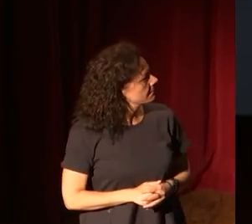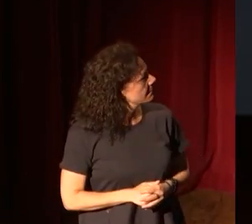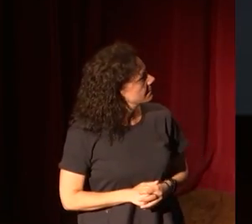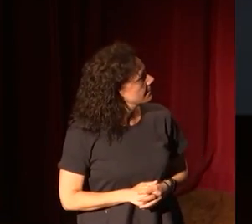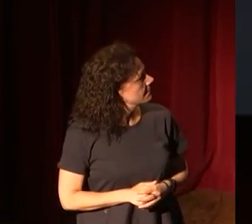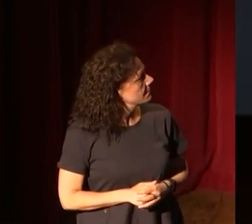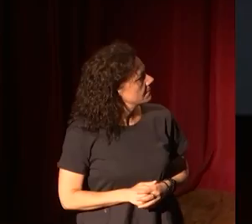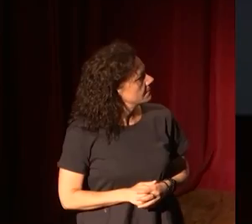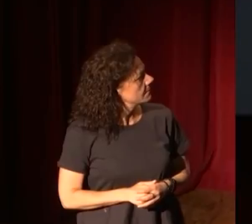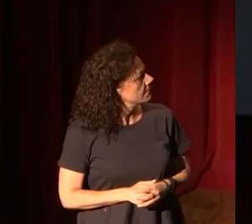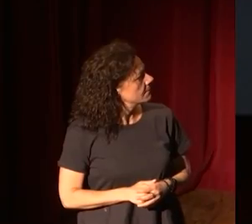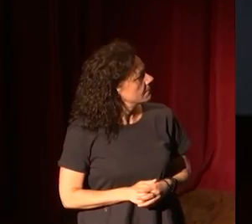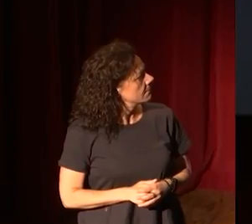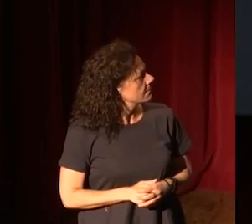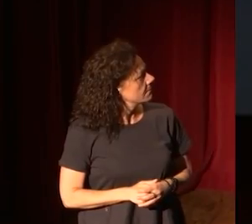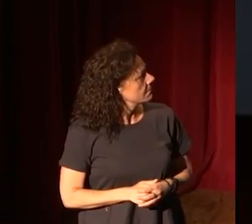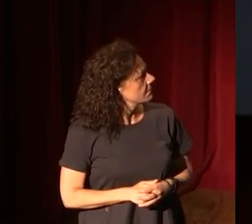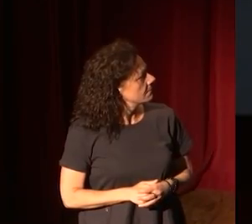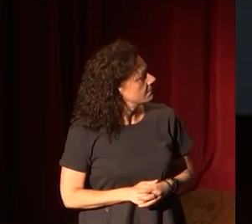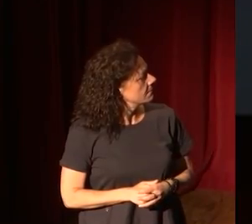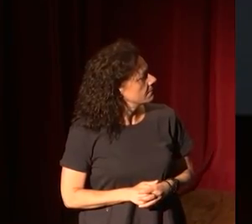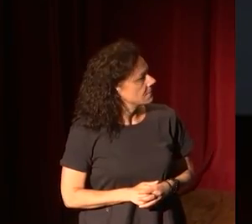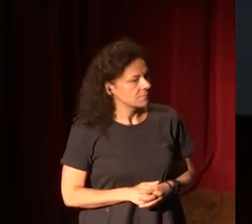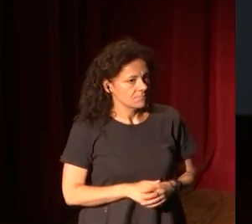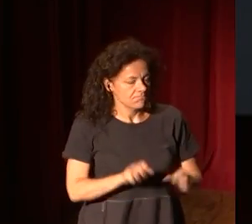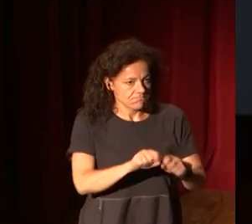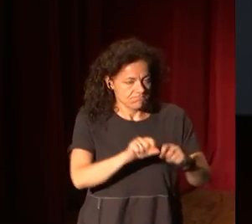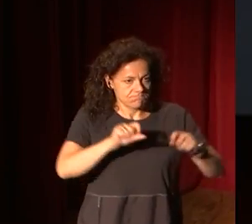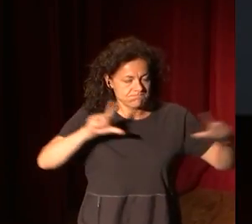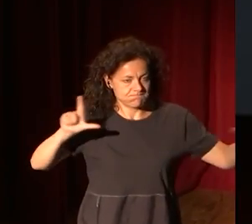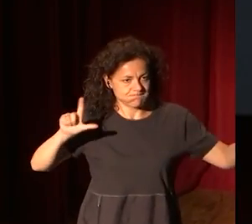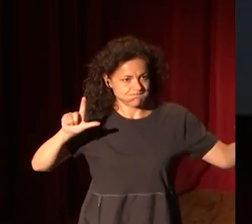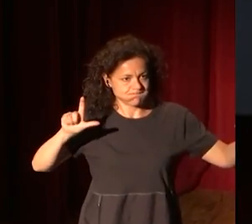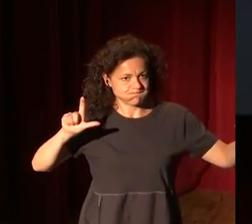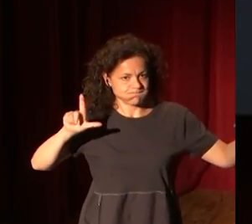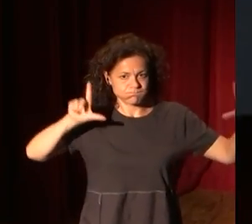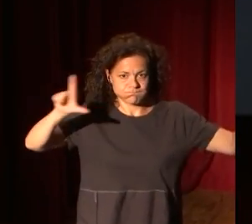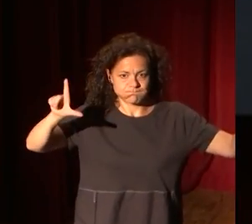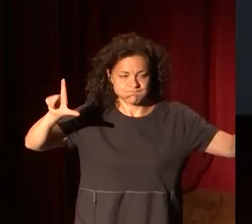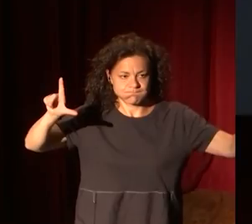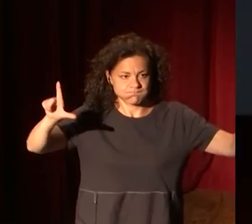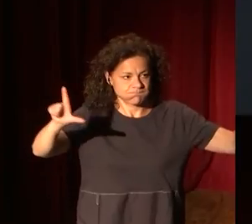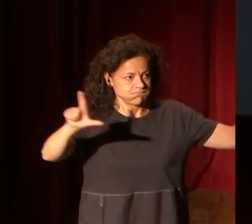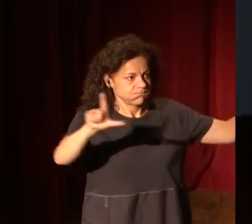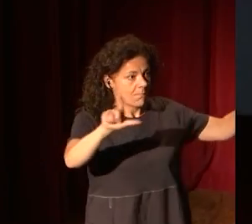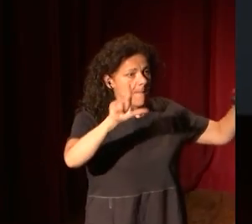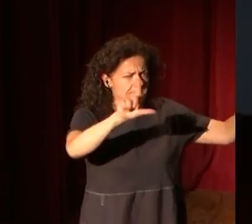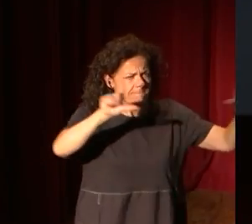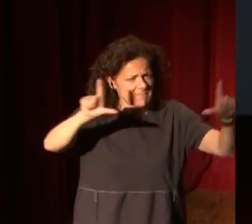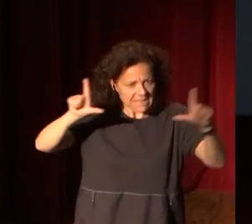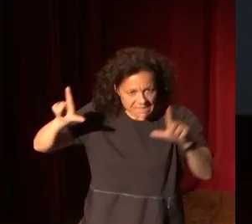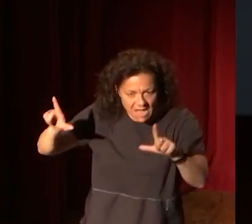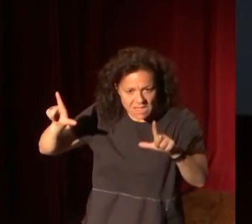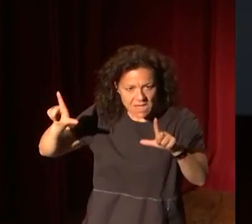Es un dispositivo, un gran dispositivo. Pueden, tienen pantallas, tienes